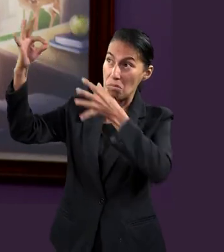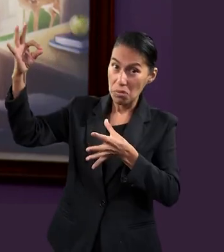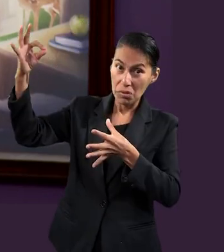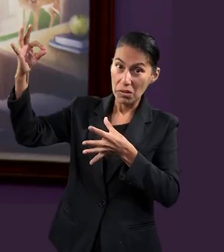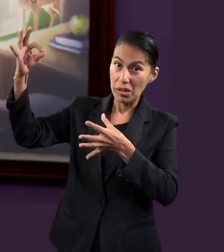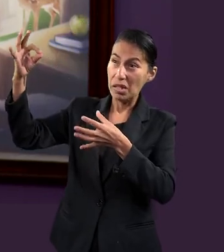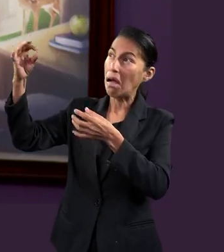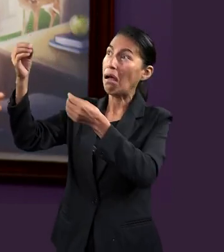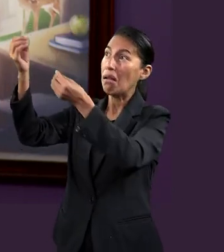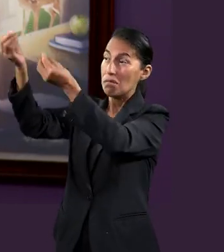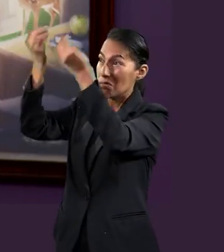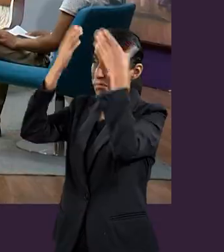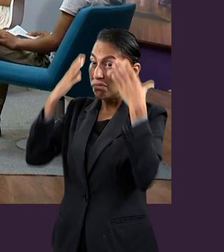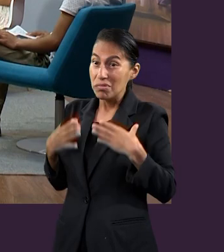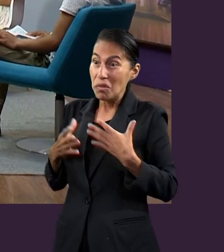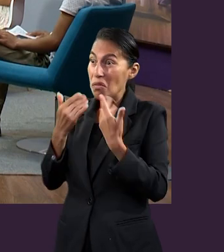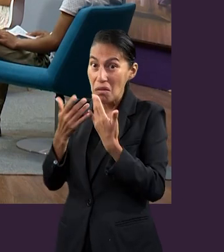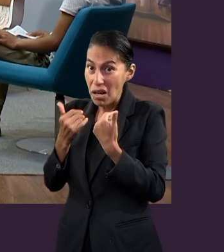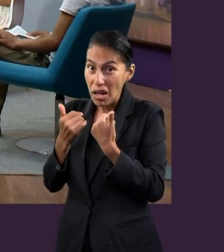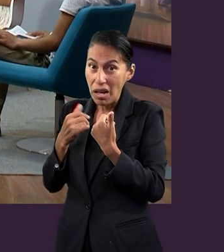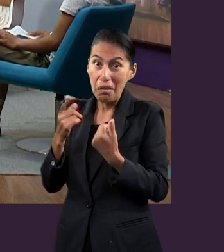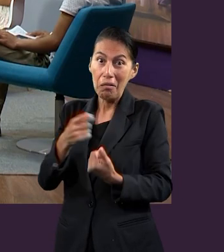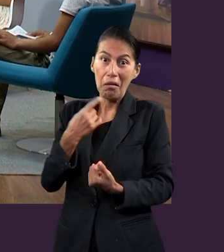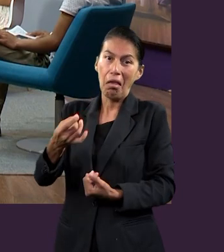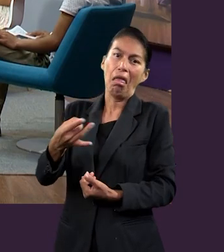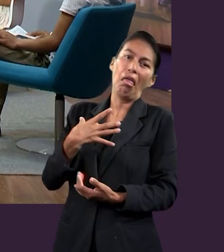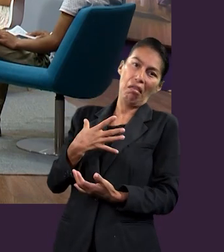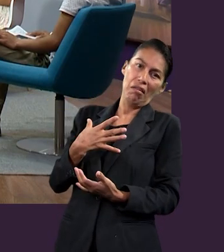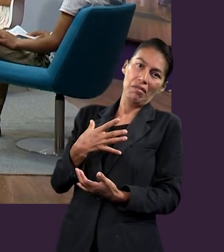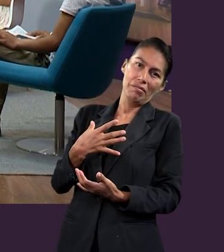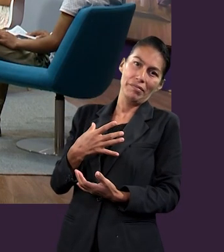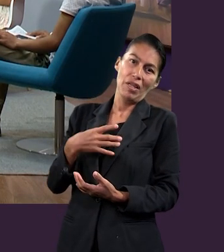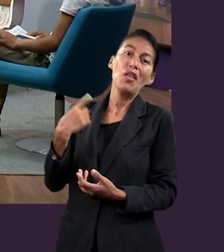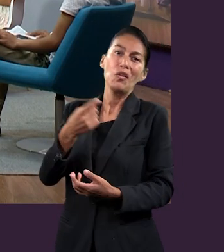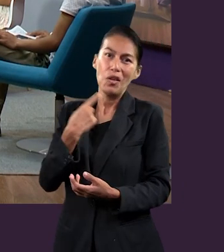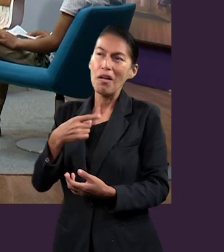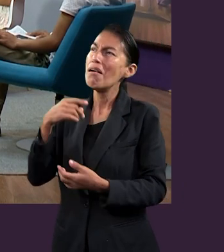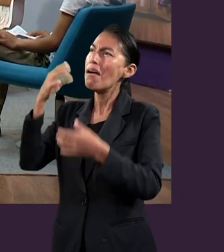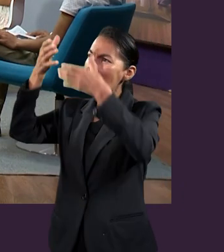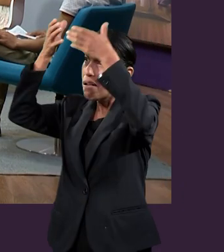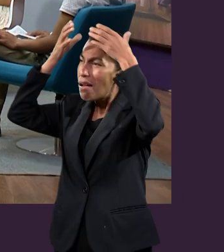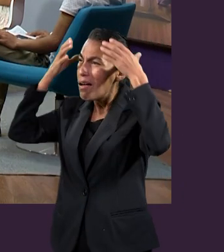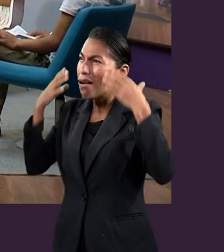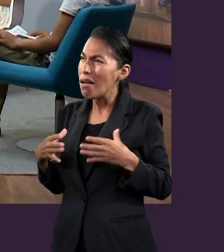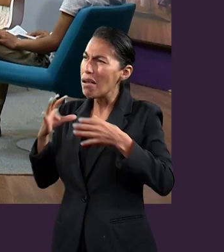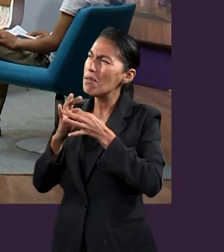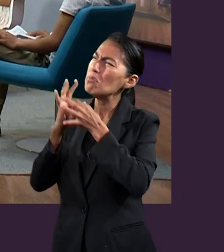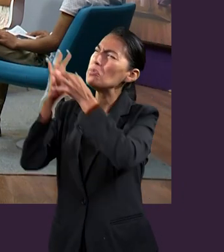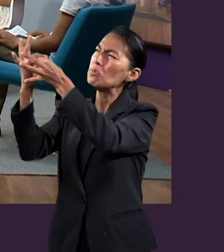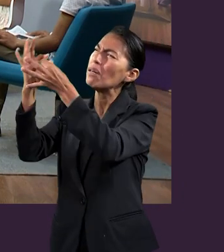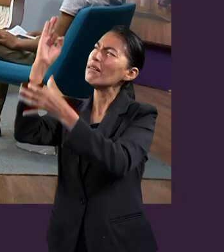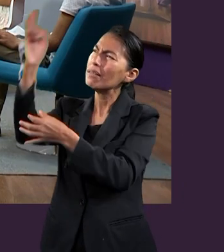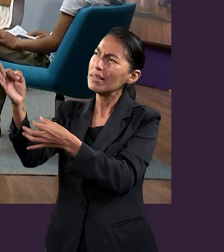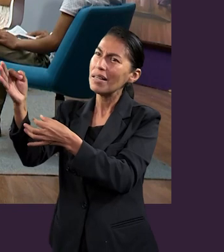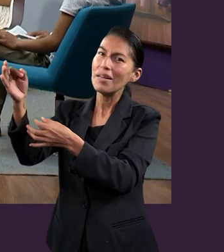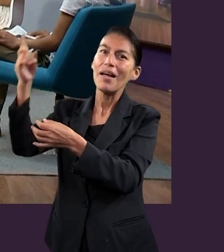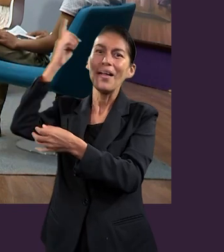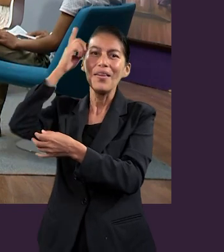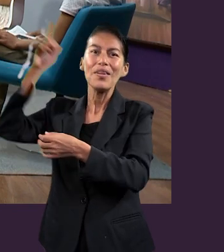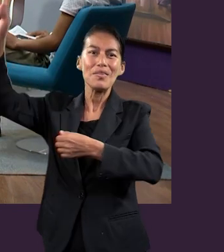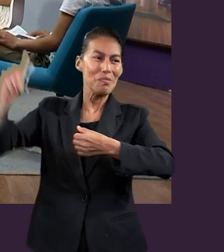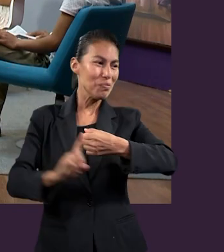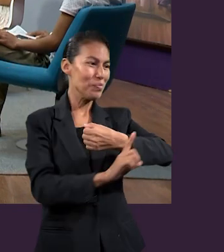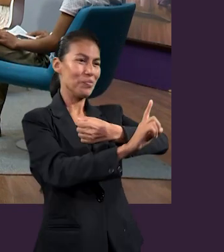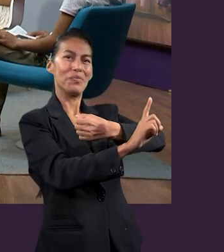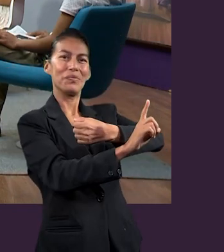no vamos a poder lograrlo, ¿no? Dios va delante de nosotros. En ese conflicto, Dios